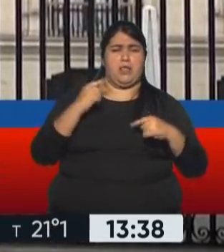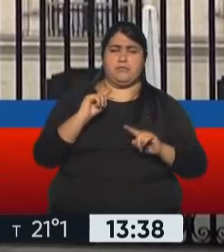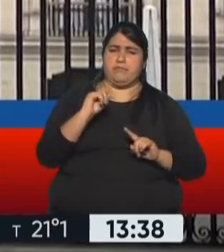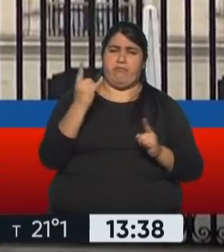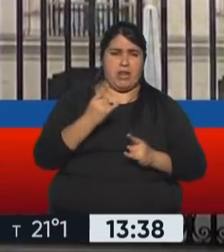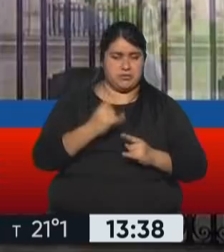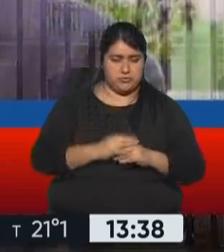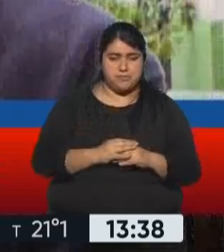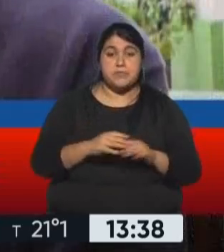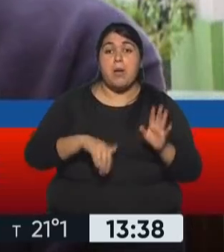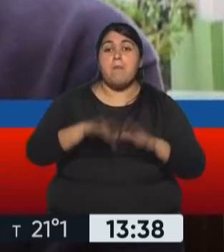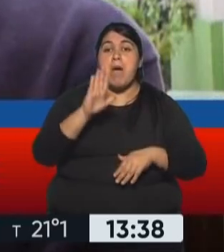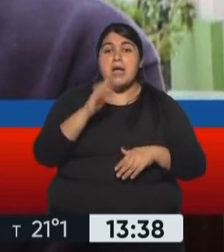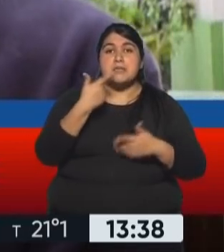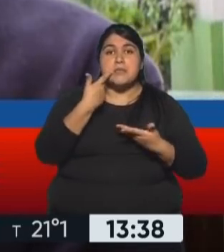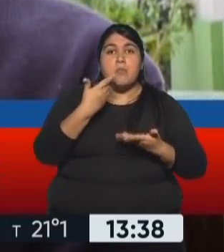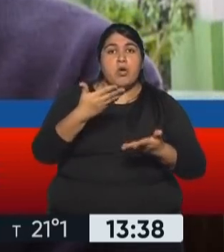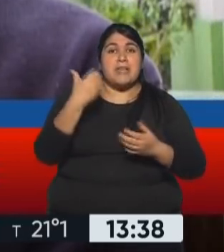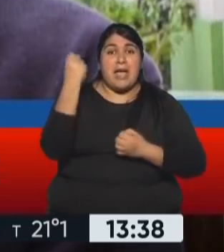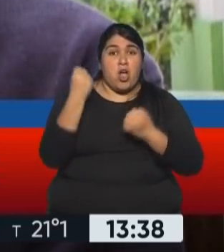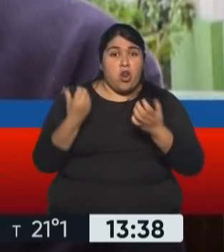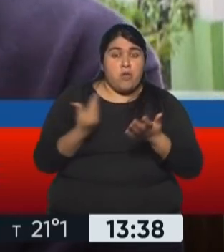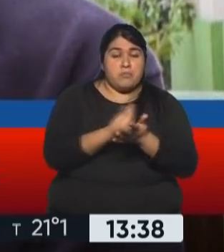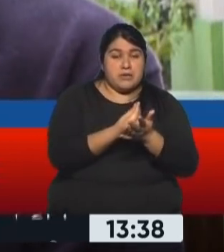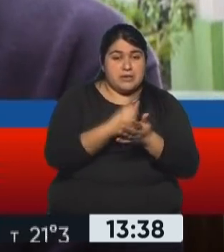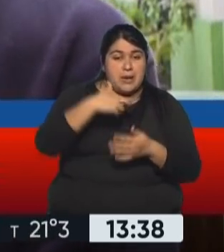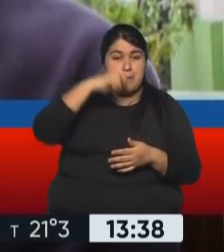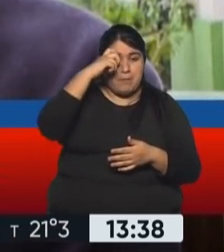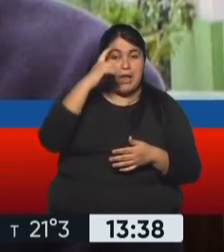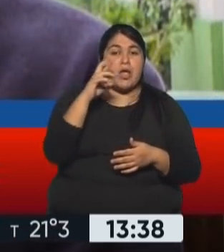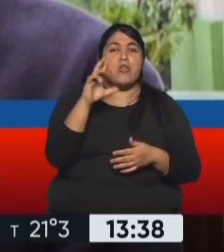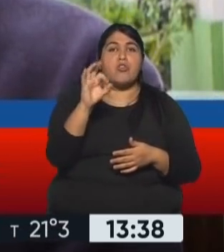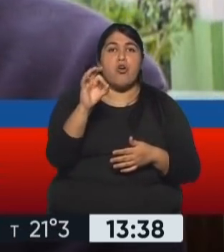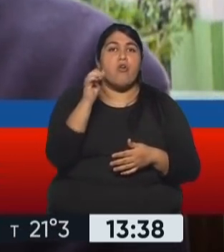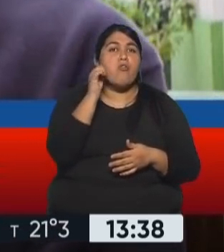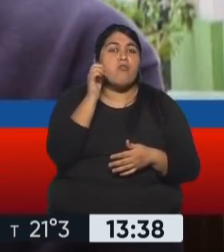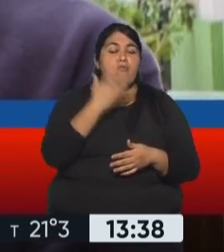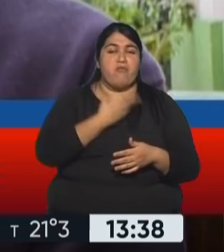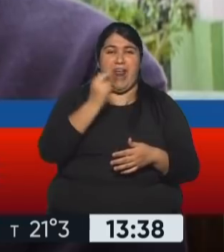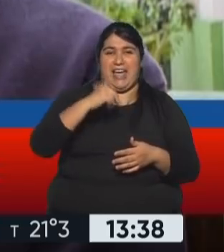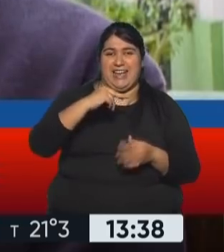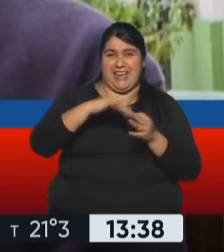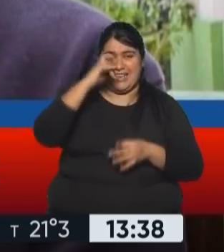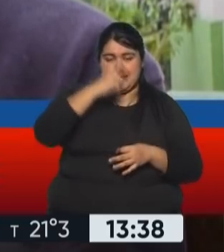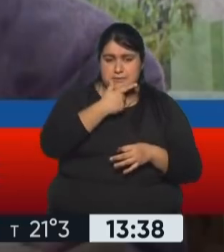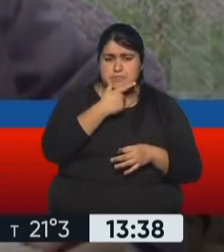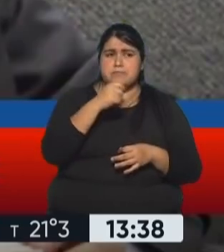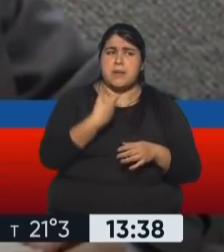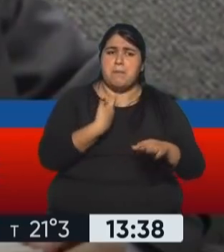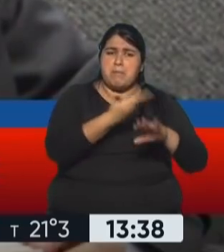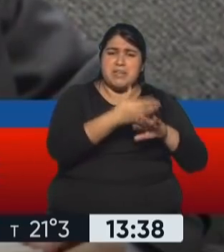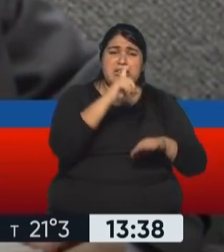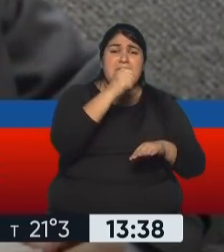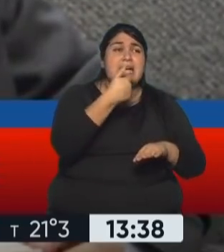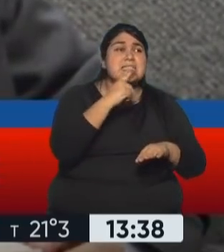Uno de los nombres considerados para el área económica es el de Pedro Franque, quien le habría recomendado a Castillo mantener a Julio